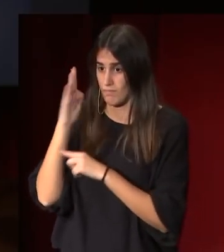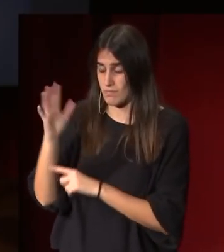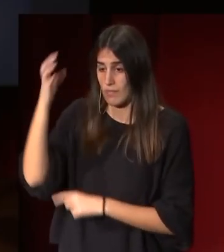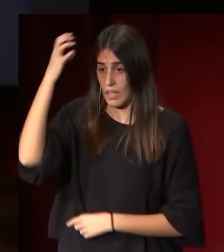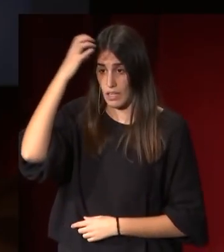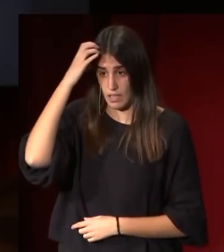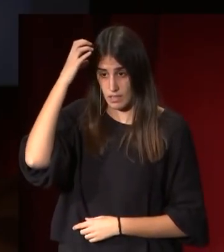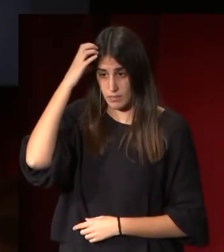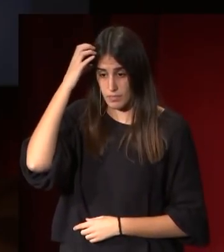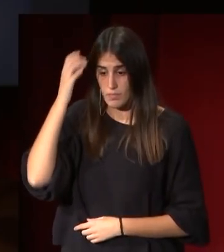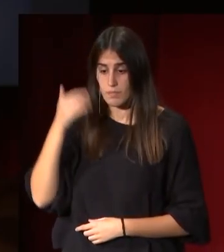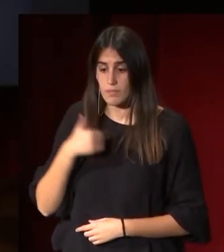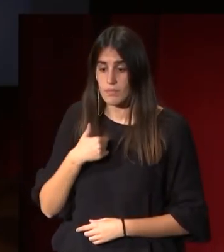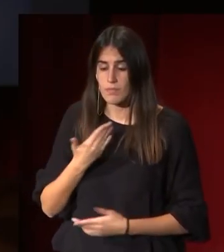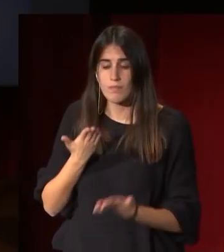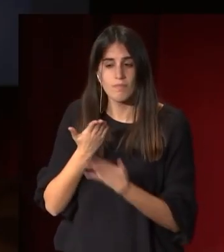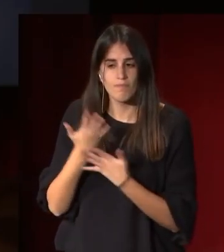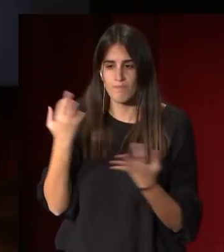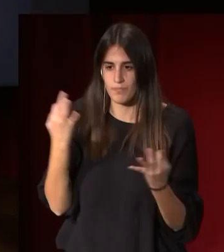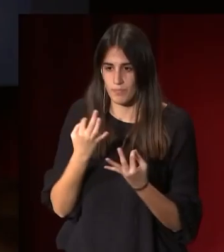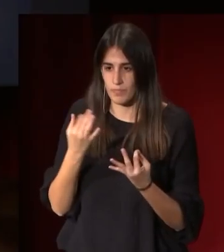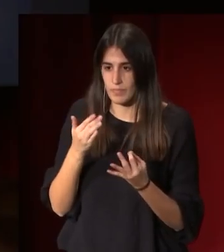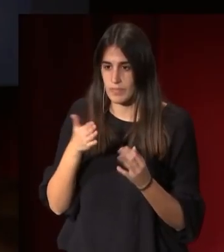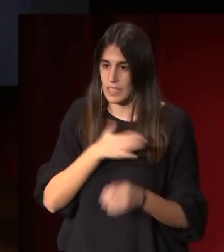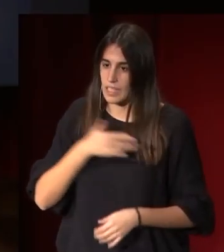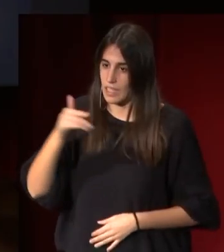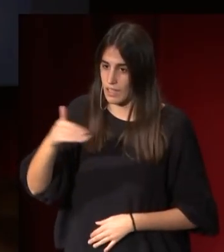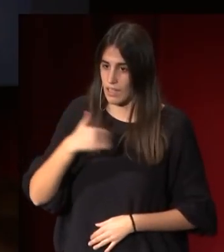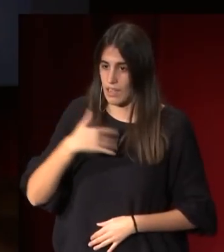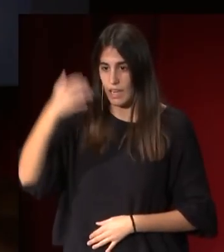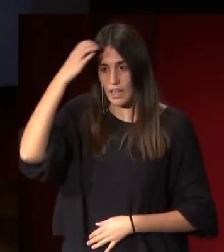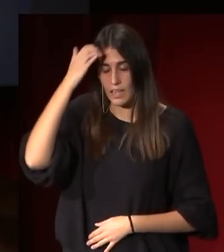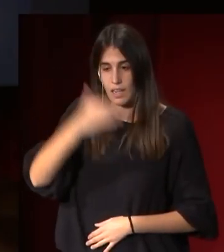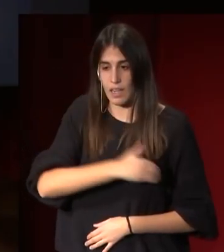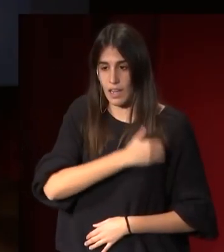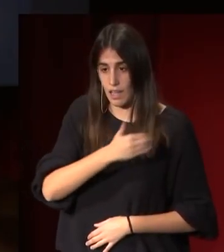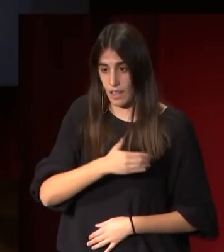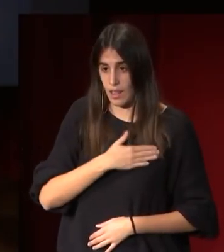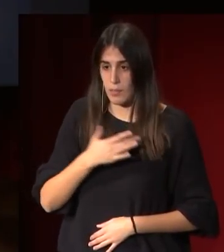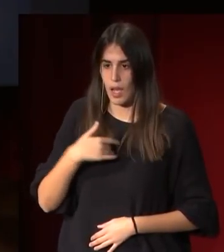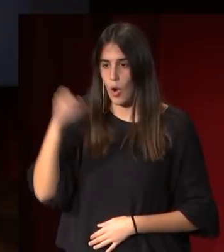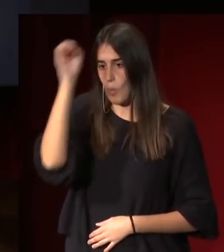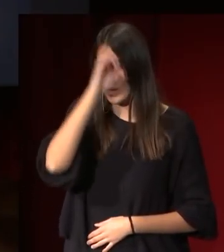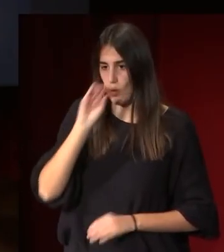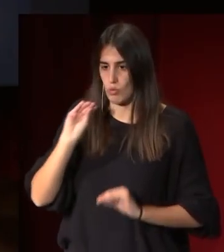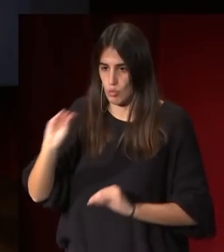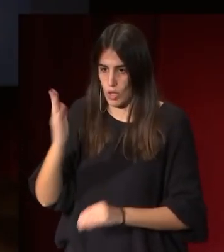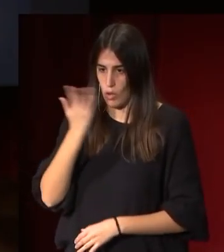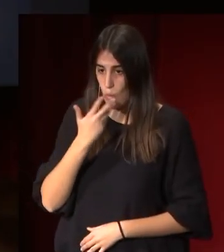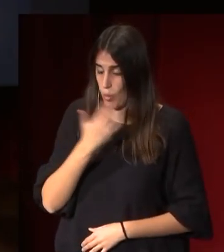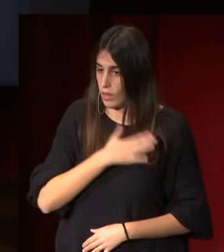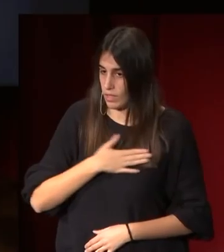y pidió que la Academia opinara, la Real Academia de Nobles Artes entonces de San Fernando, opinara sobre la